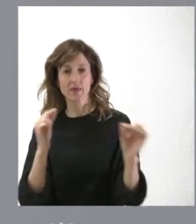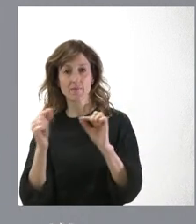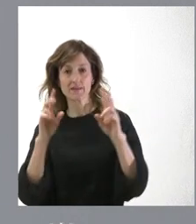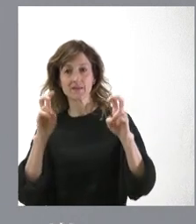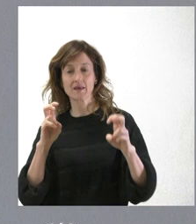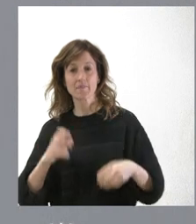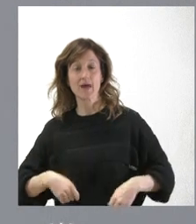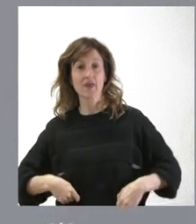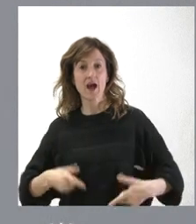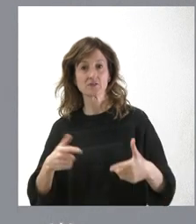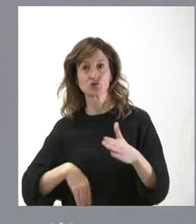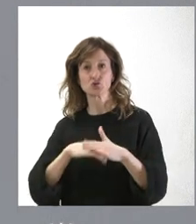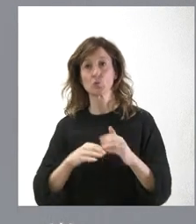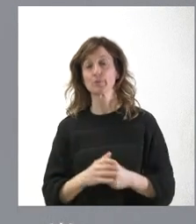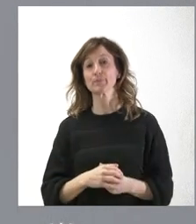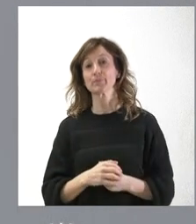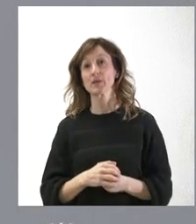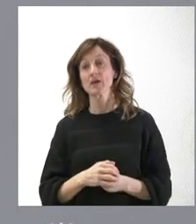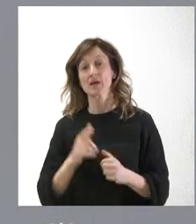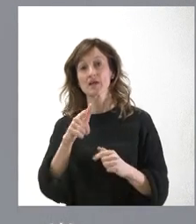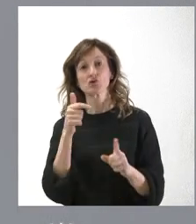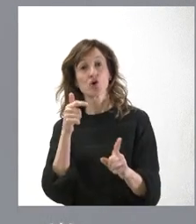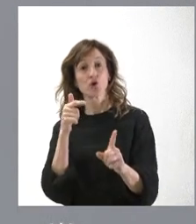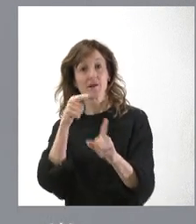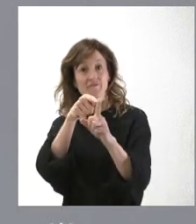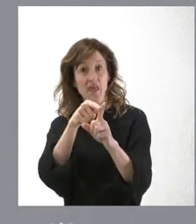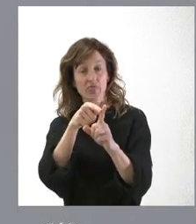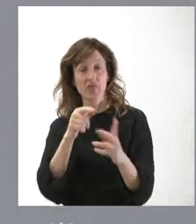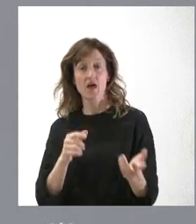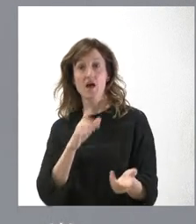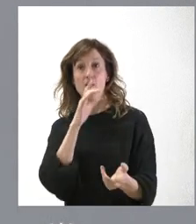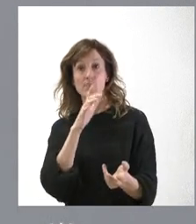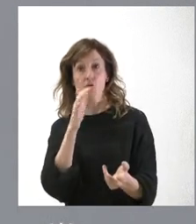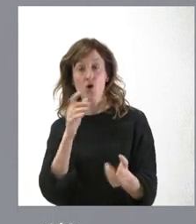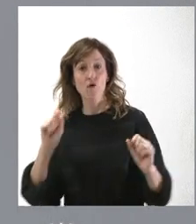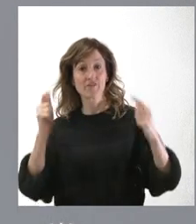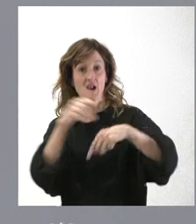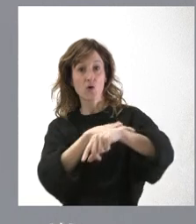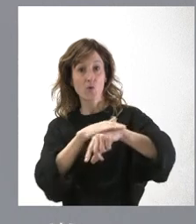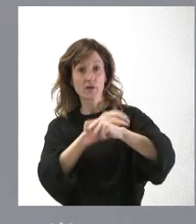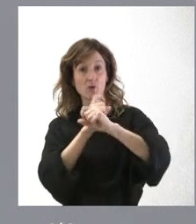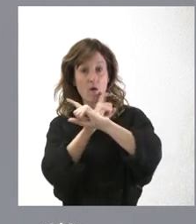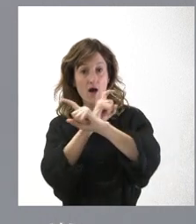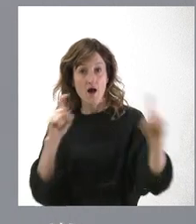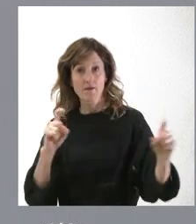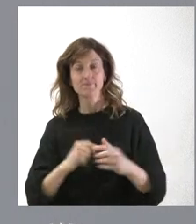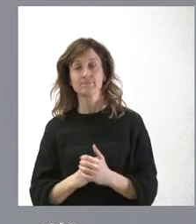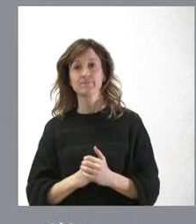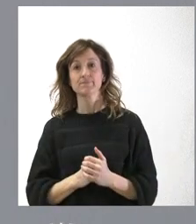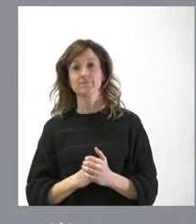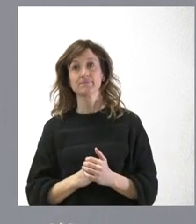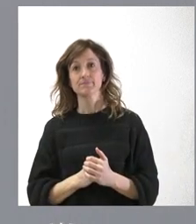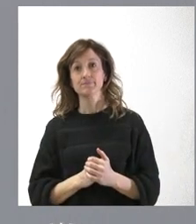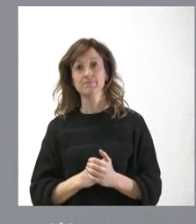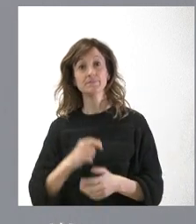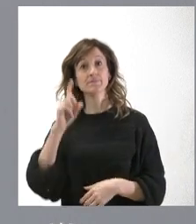gasto. Y, por tanto, es la que tenemos como referencia, tanto porque es la que ha comunicado oficialmente el Gobierno, no ha comunicado ninguna otra, tanto